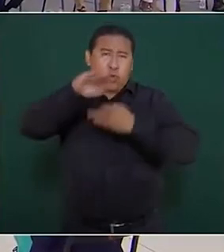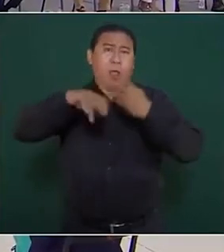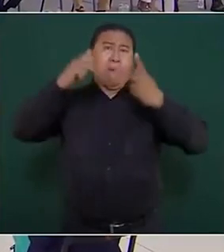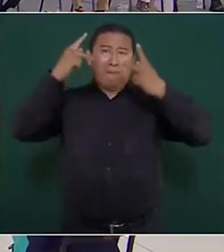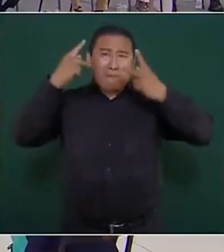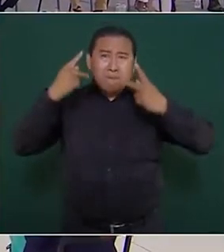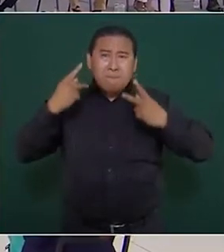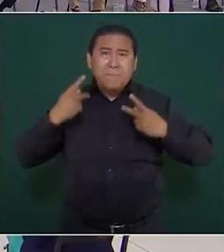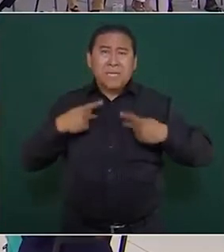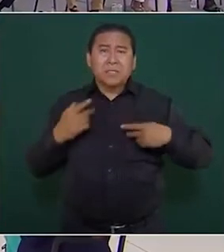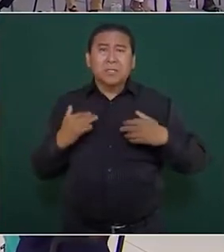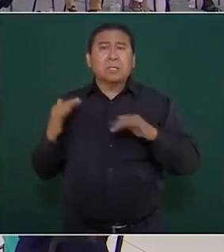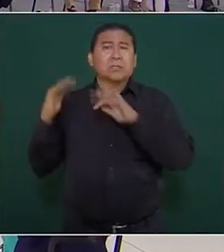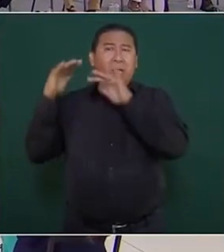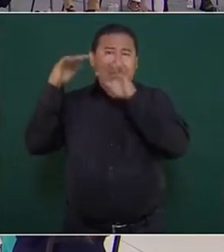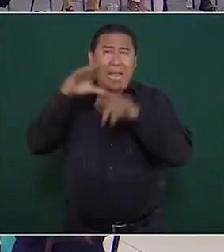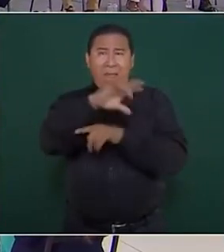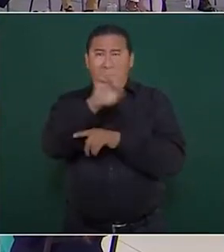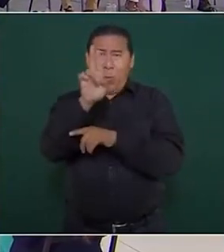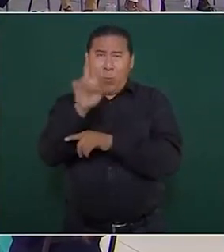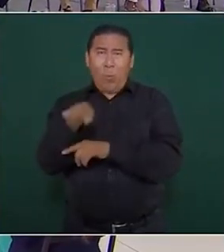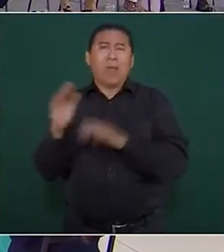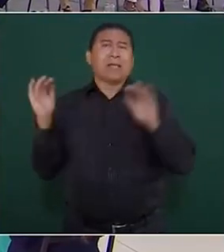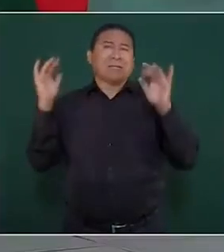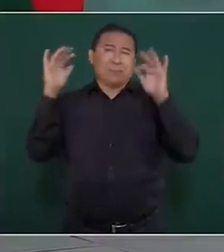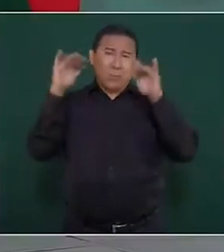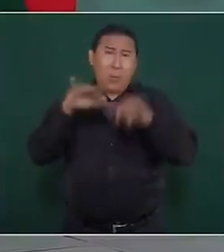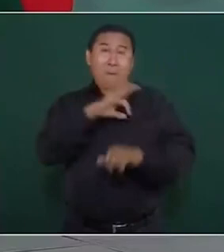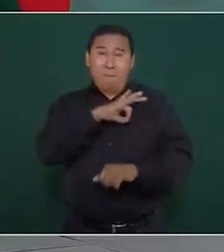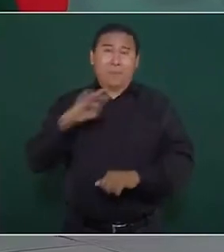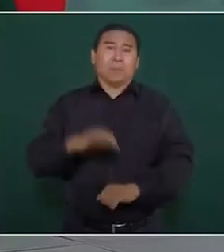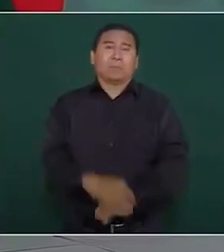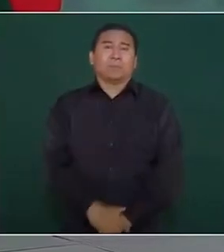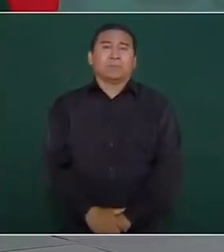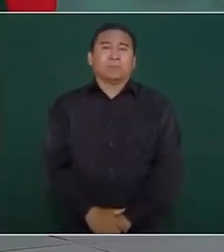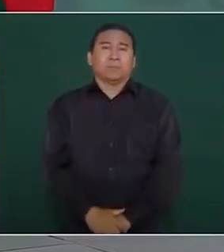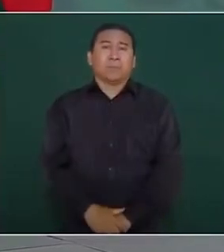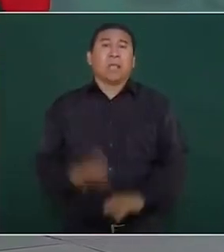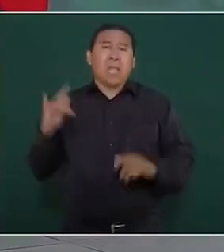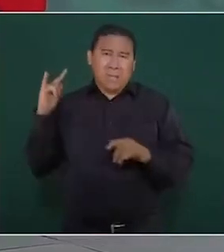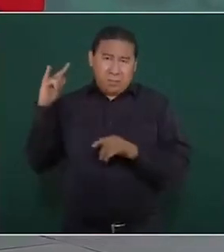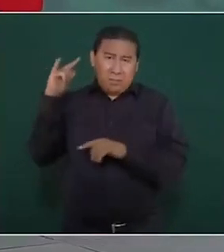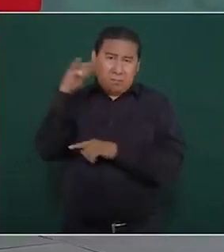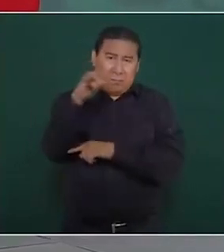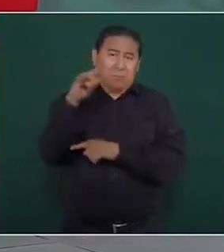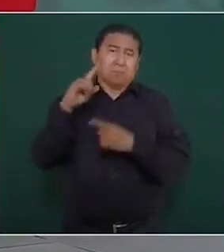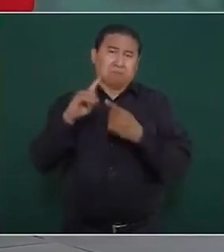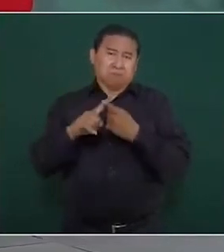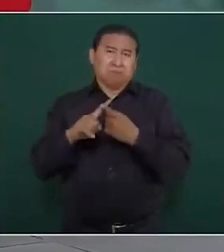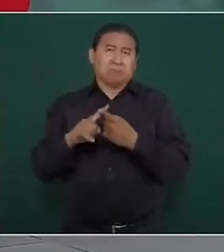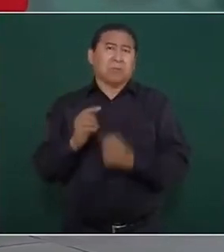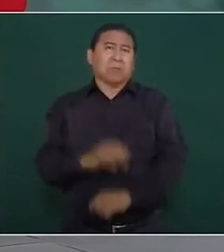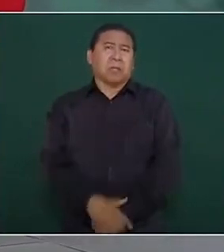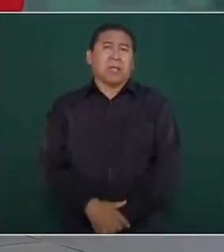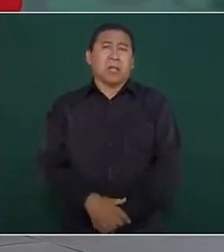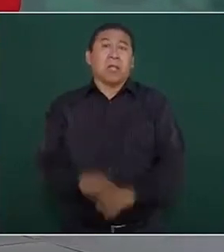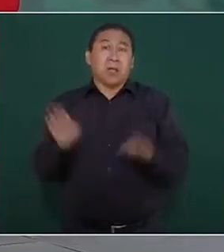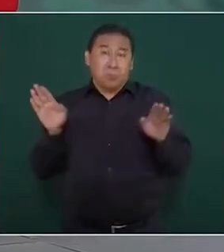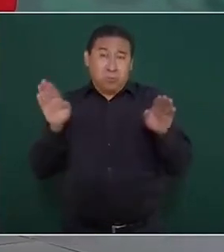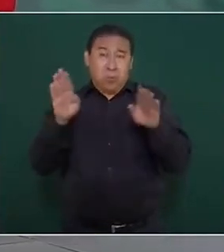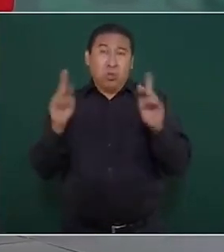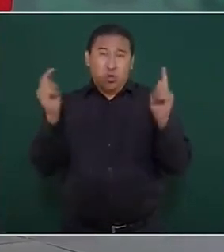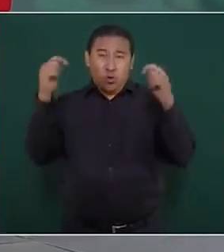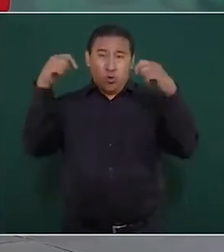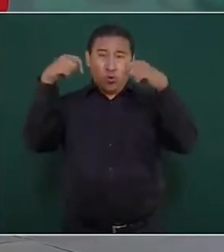que llega acá a Cancún, que ahora también va a poder llegar en avión al nuevo aeropuerto de Tulum,